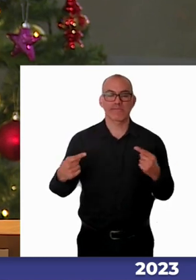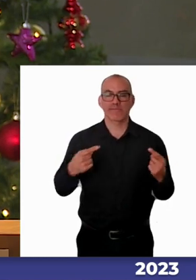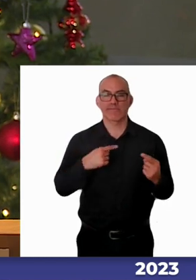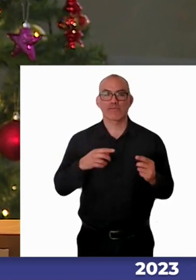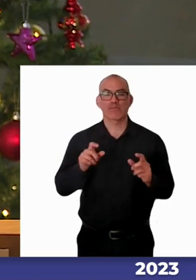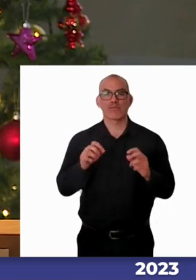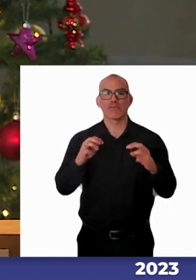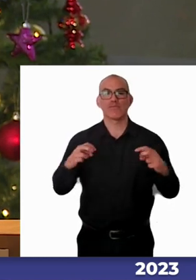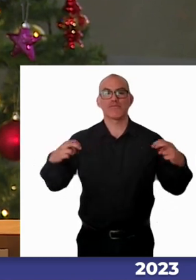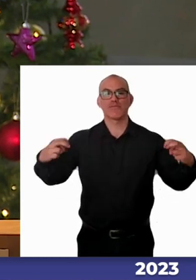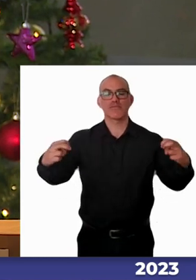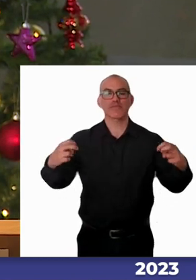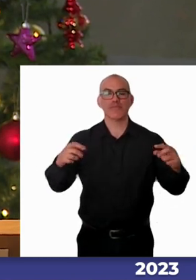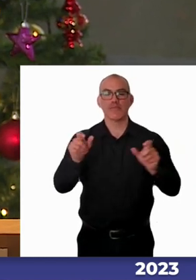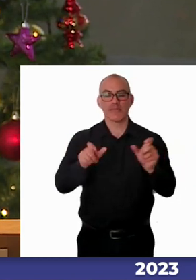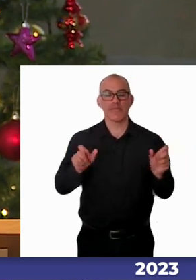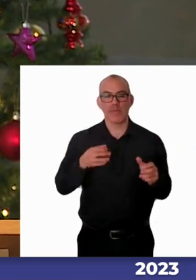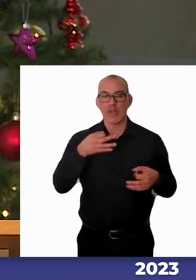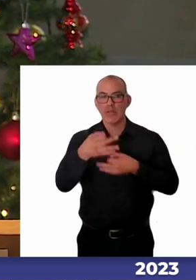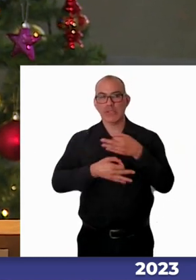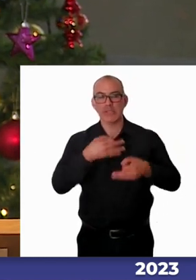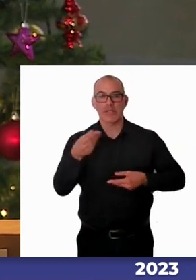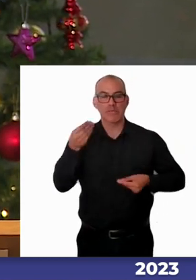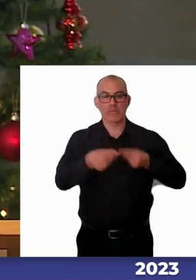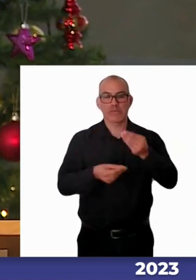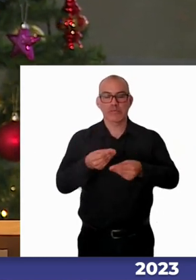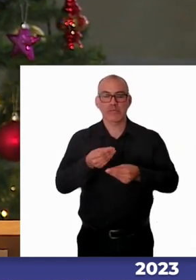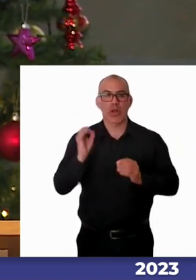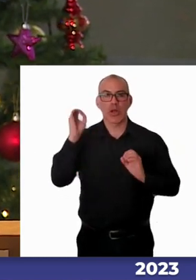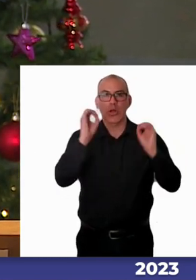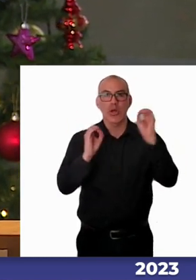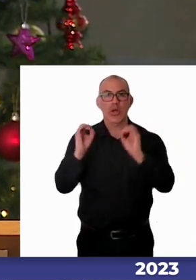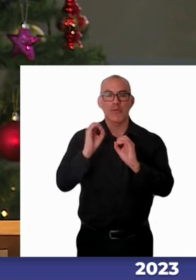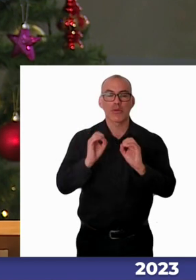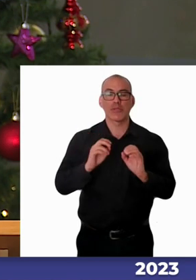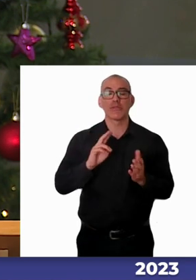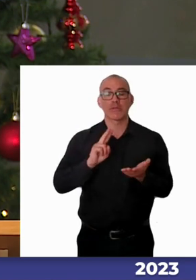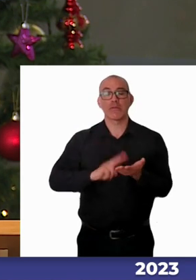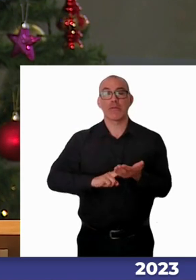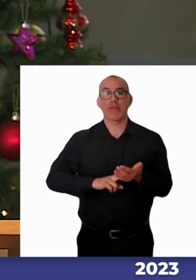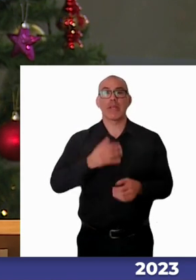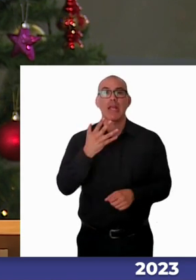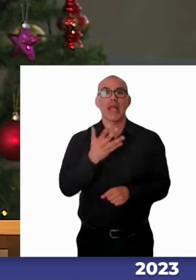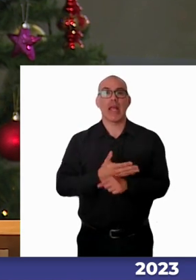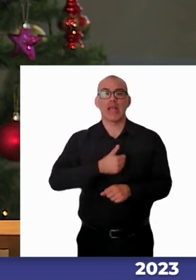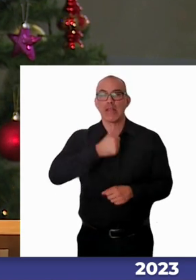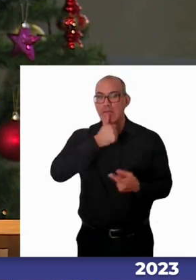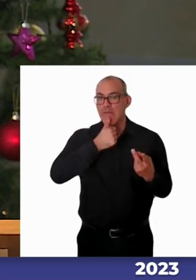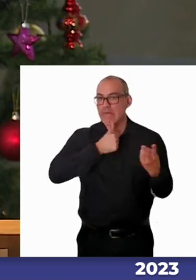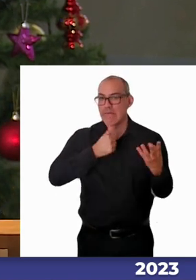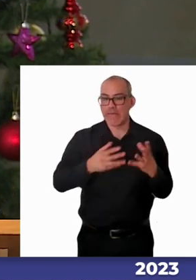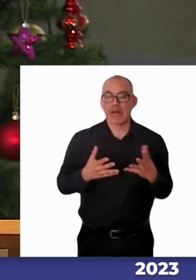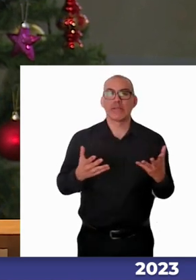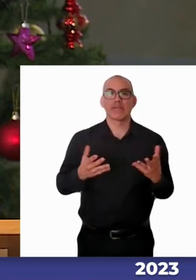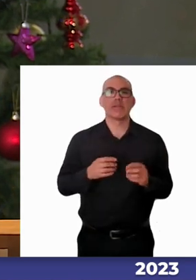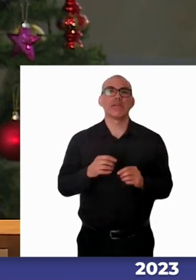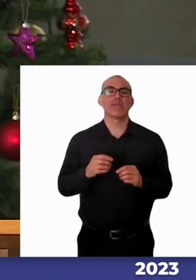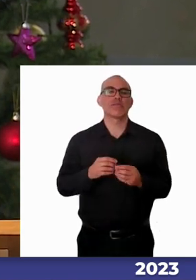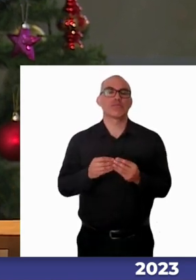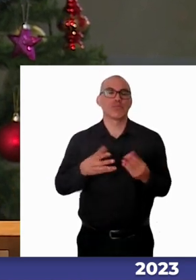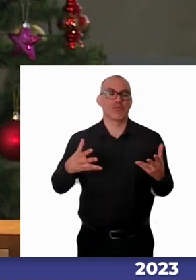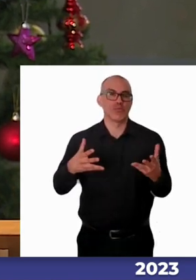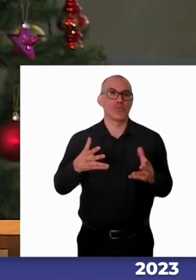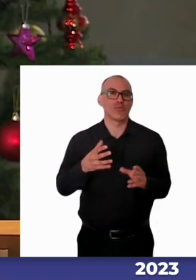de ideas, se pudo constatar que, aun cuando se ha avanzado bastante en la materia, hay significativas brechas que aún debemos